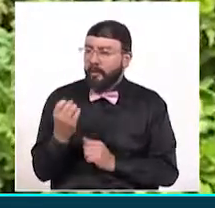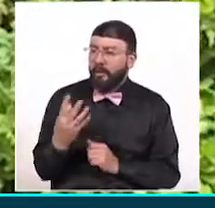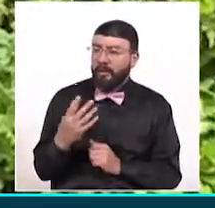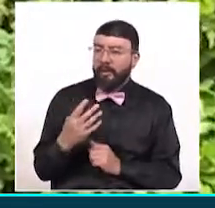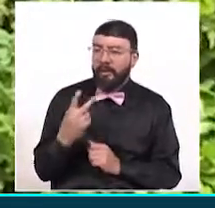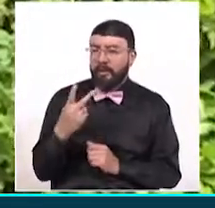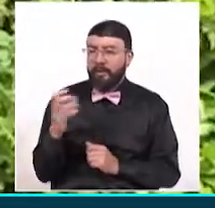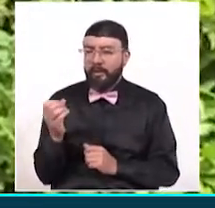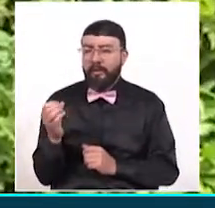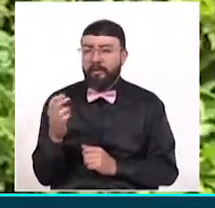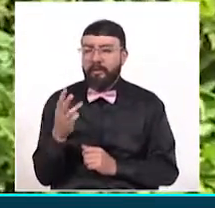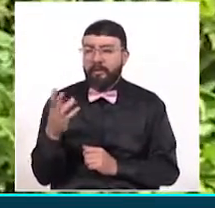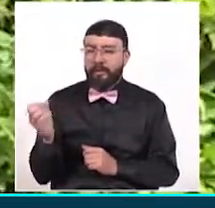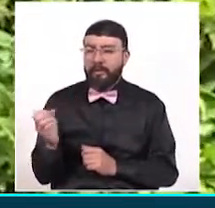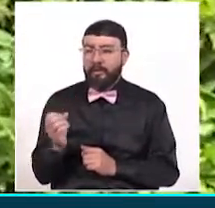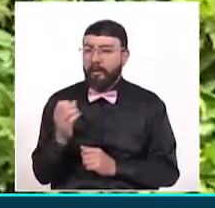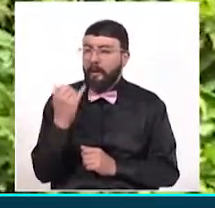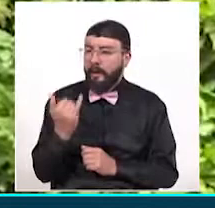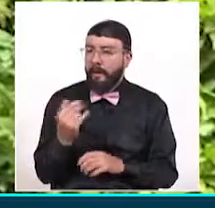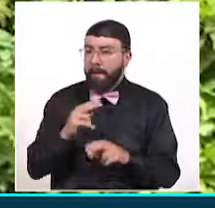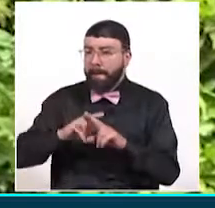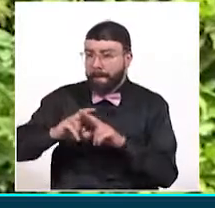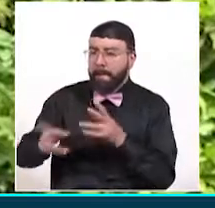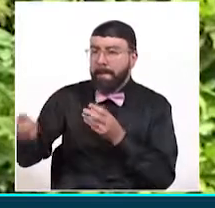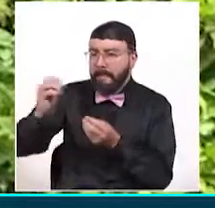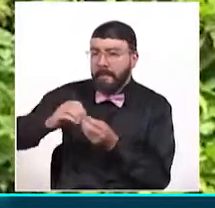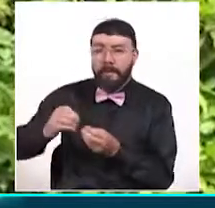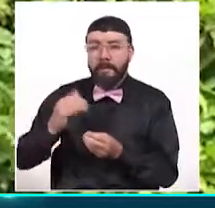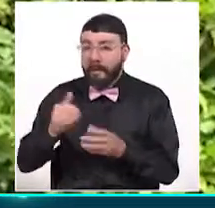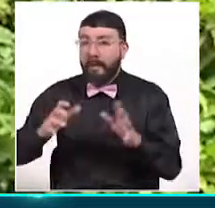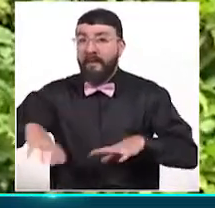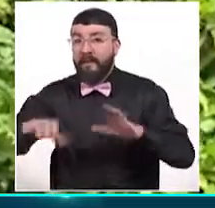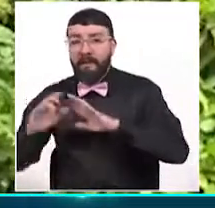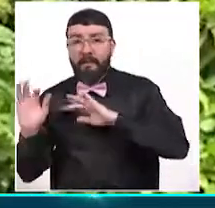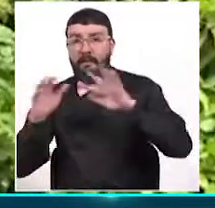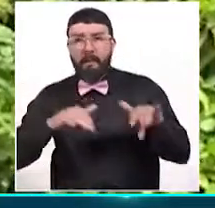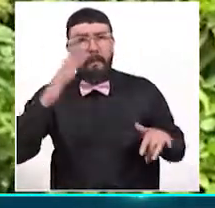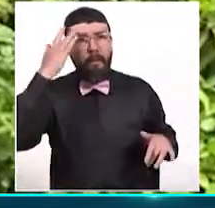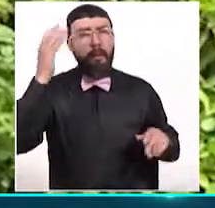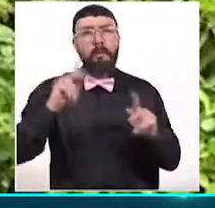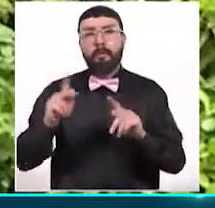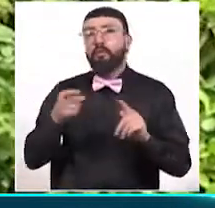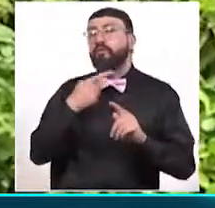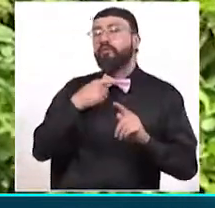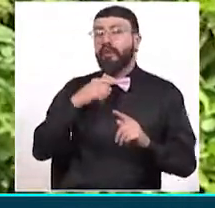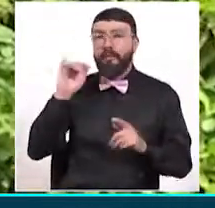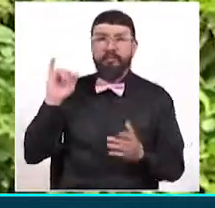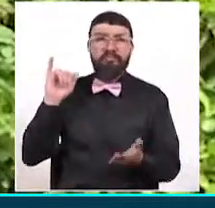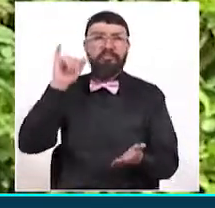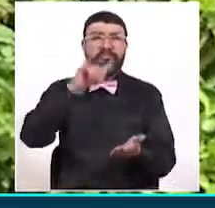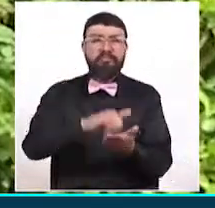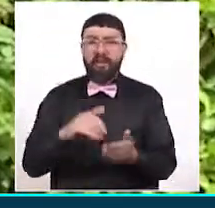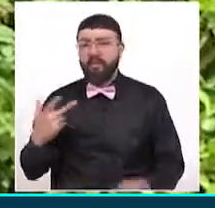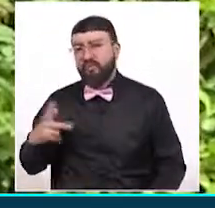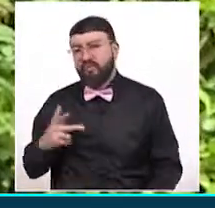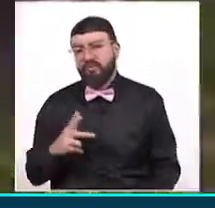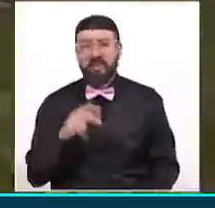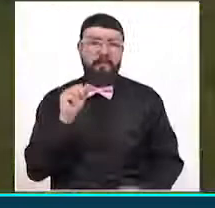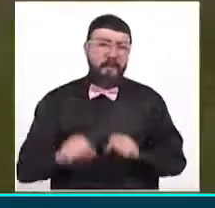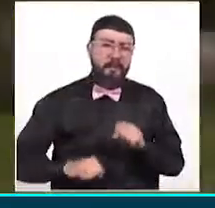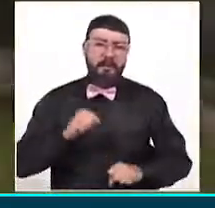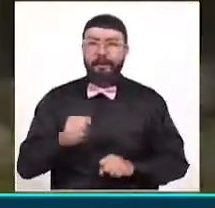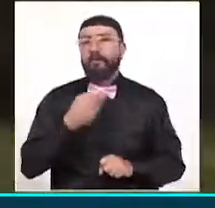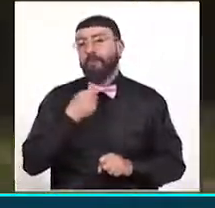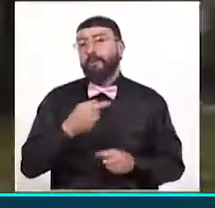o más, van a los eventos. ¿Por qué razón? Porque a la gente le gusta viajar, a la gente le gusta montar en bicicleta y compartir.